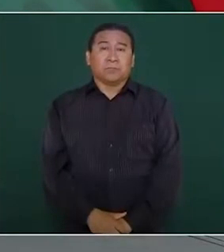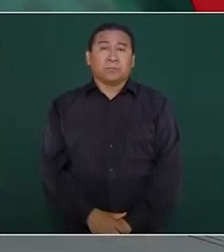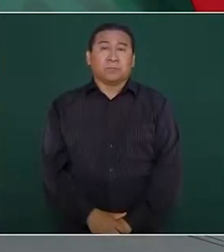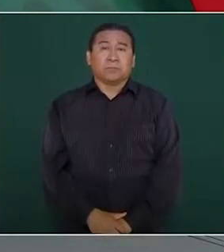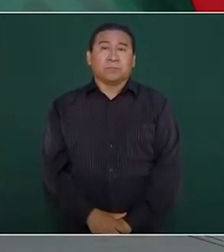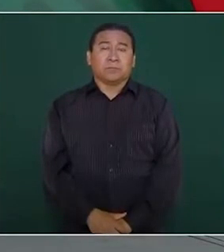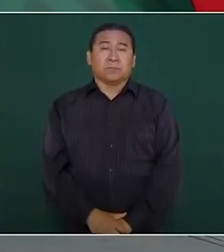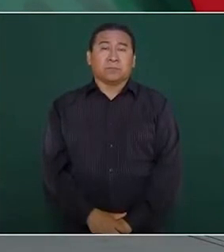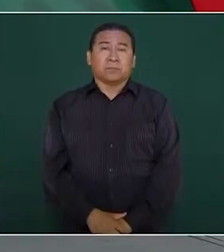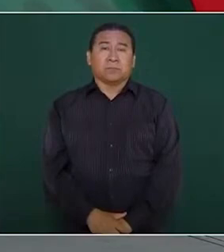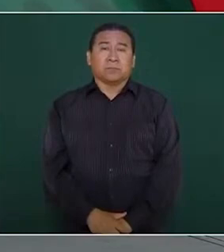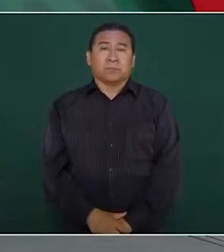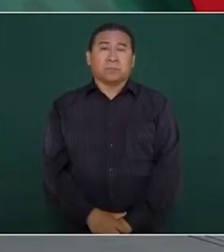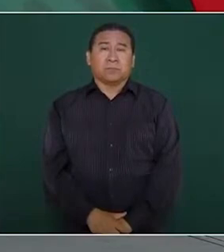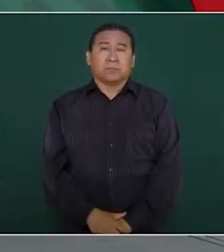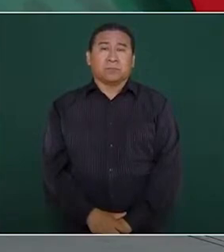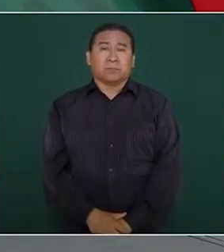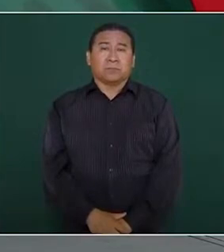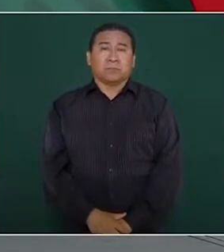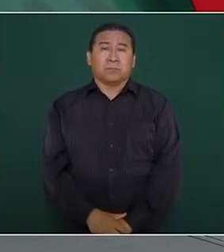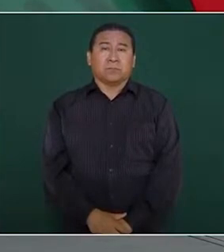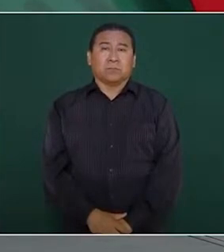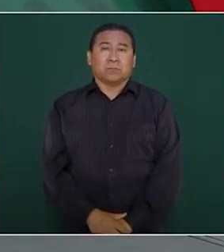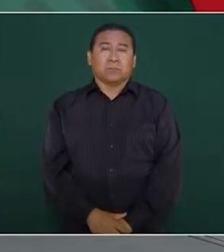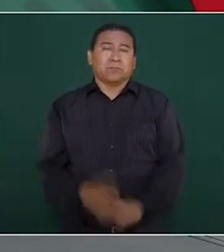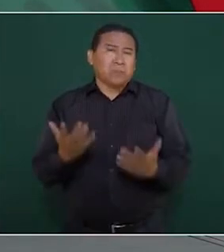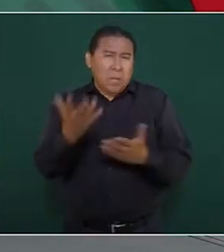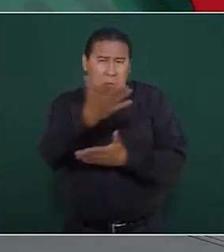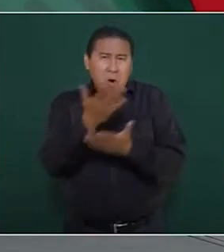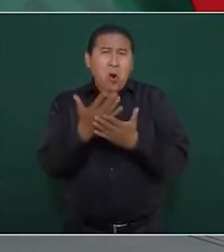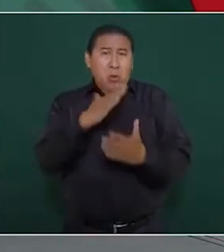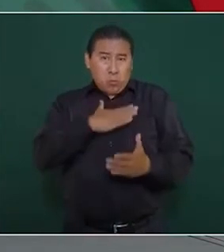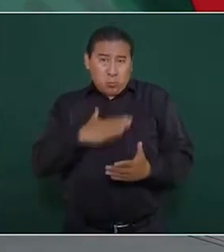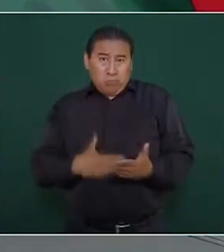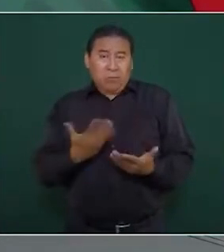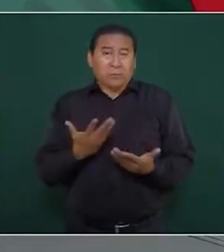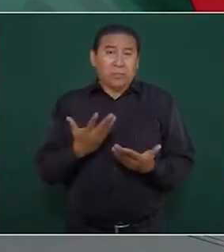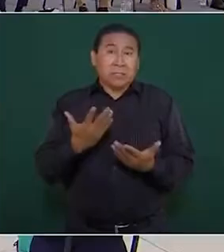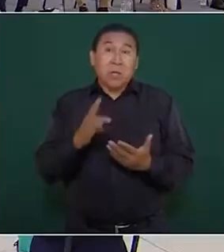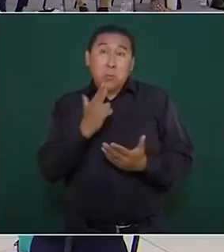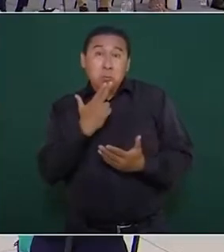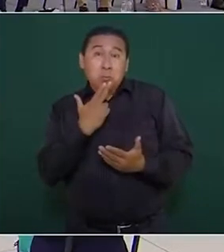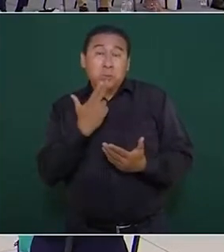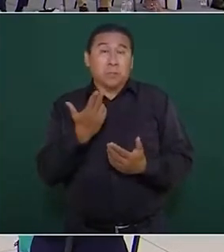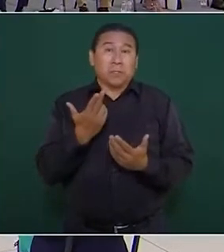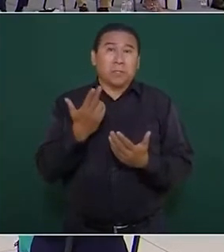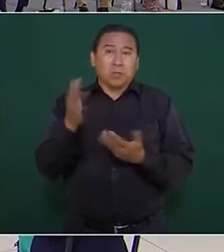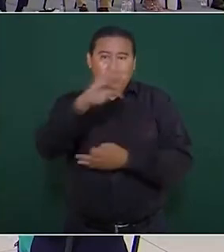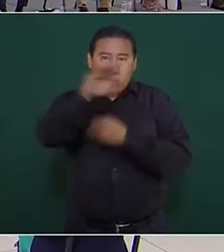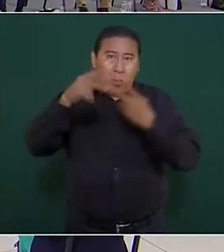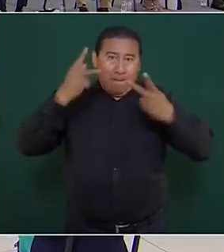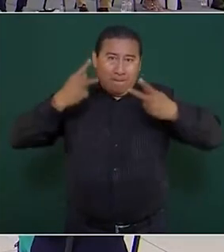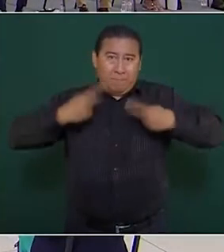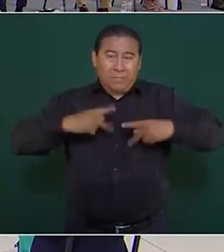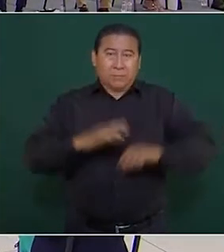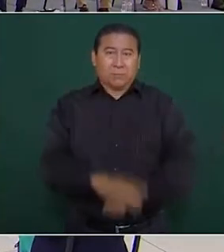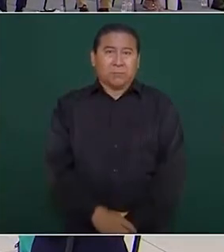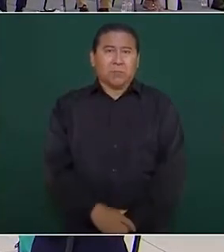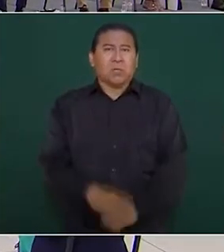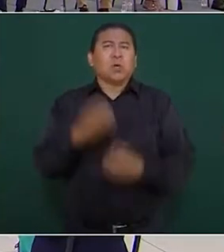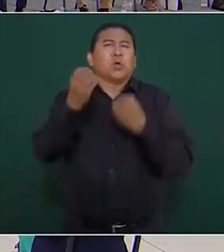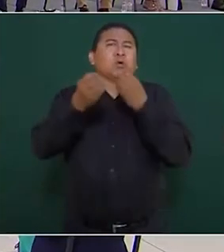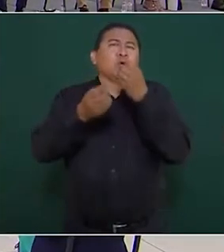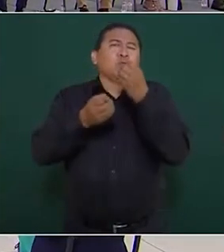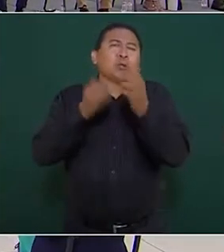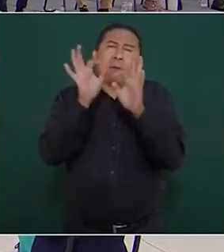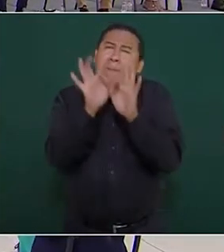con la justificación de la utilidad pública. Porque es una obra